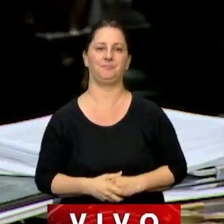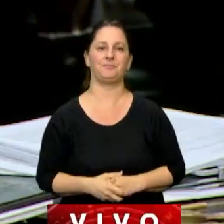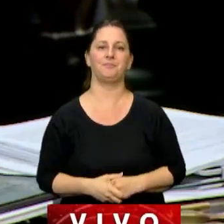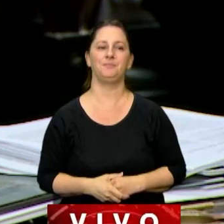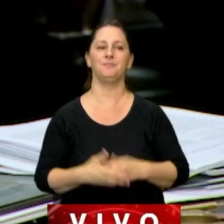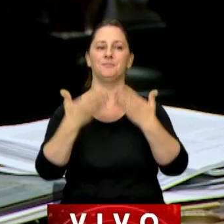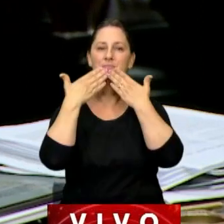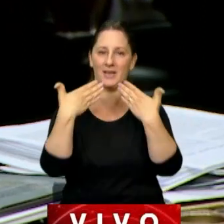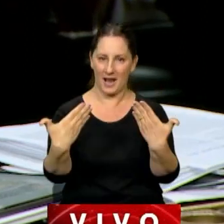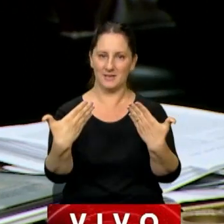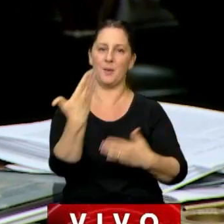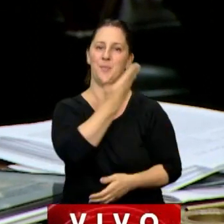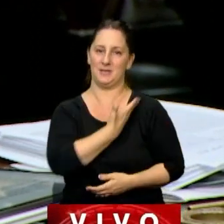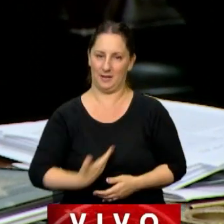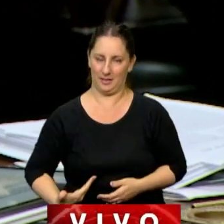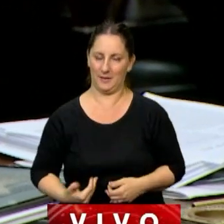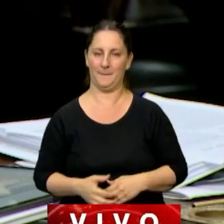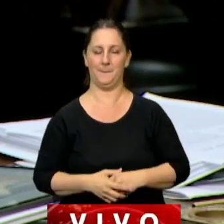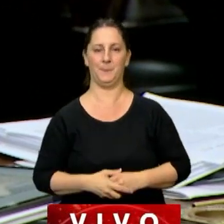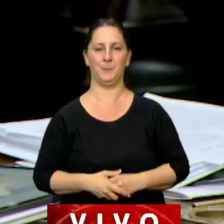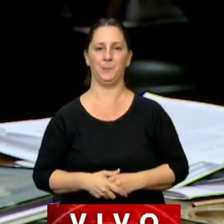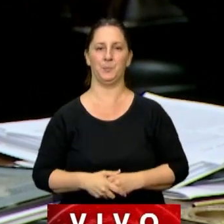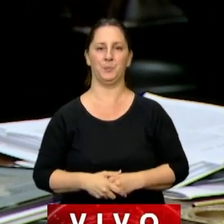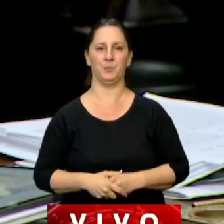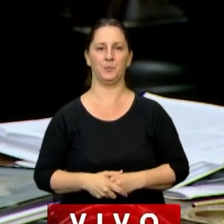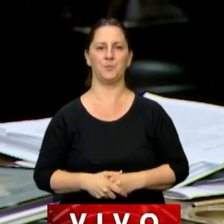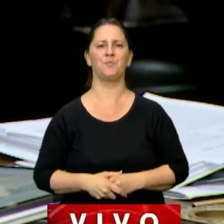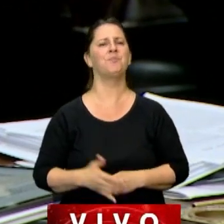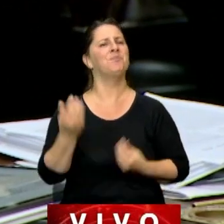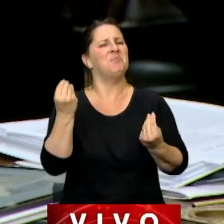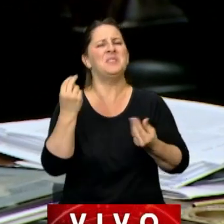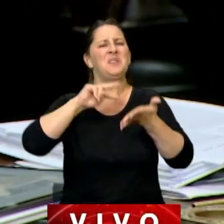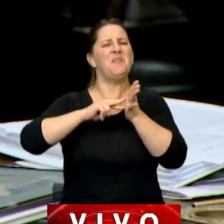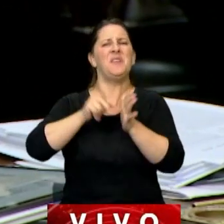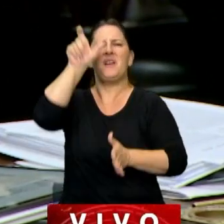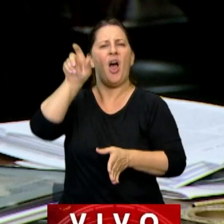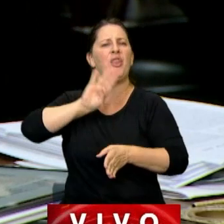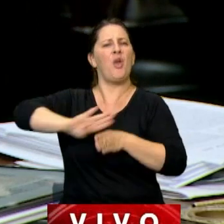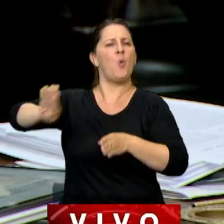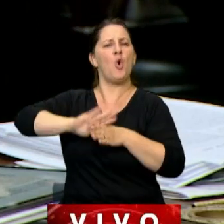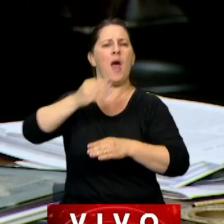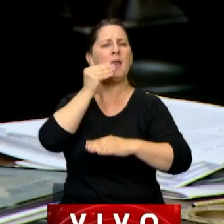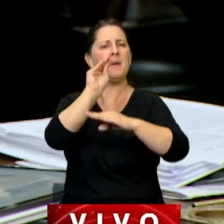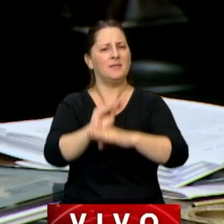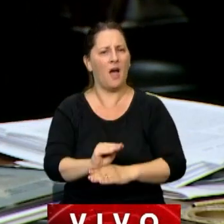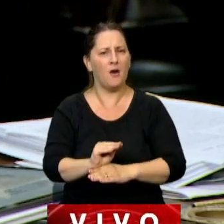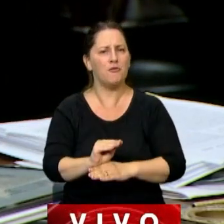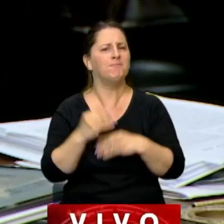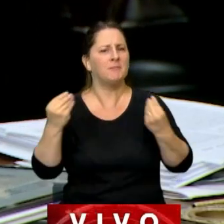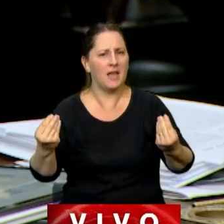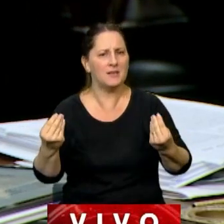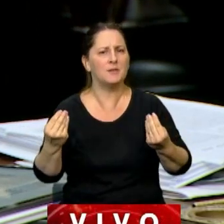Gracias, señor presidente. ¿Qué es un deudor alimentario, siendo un deudor